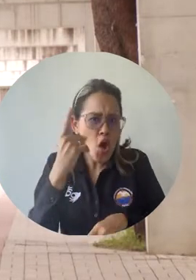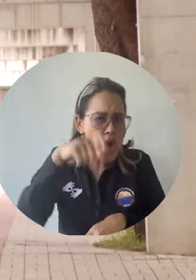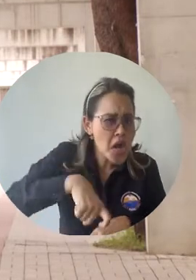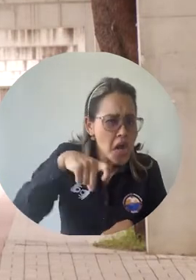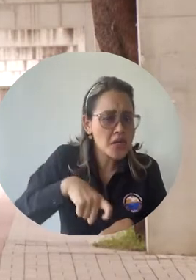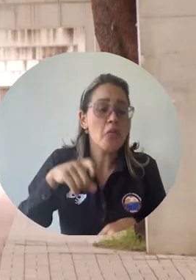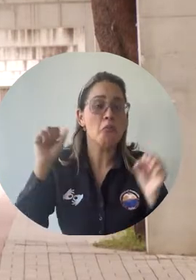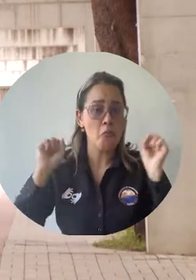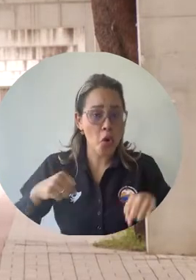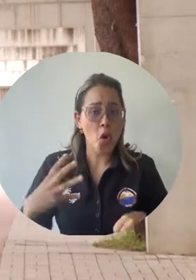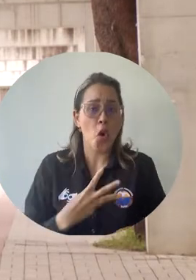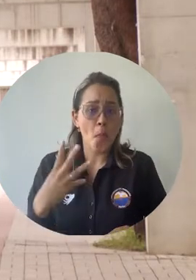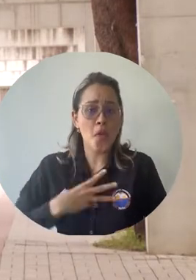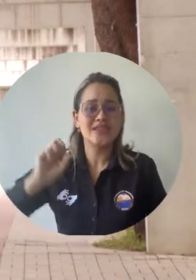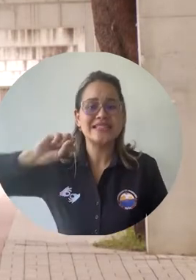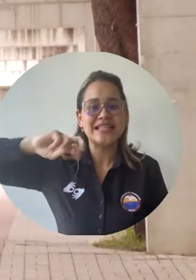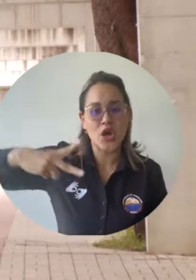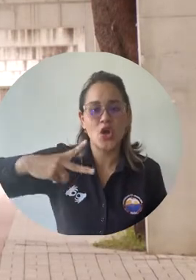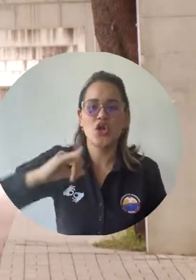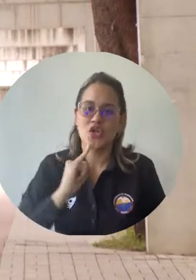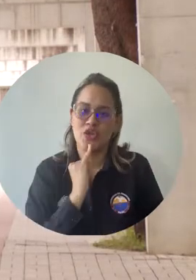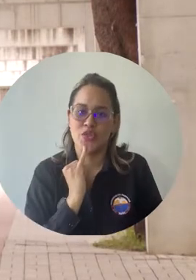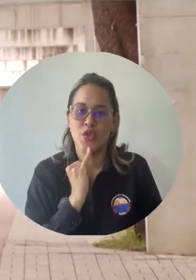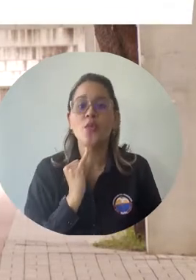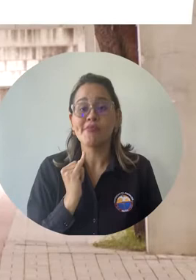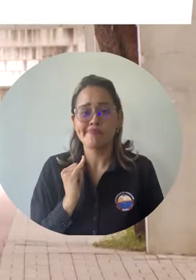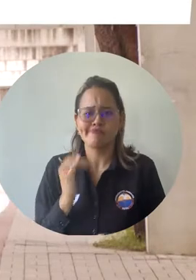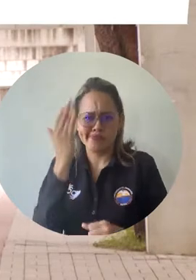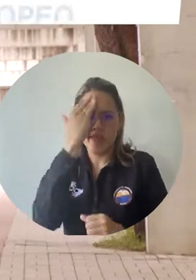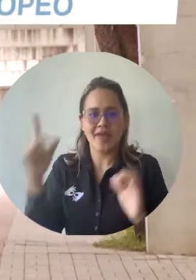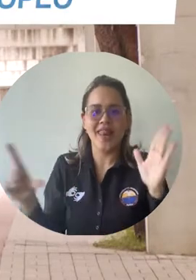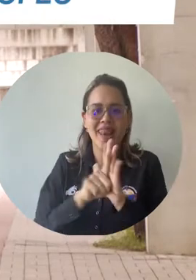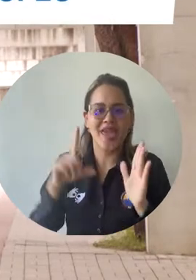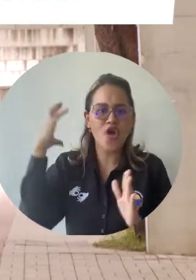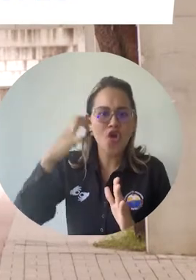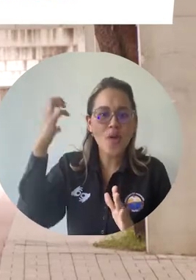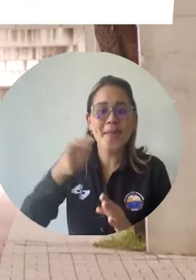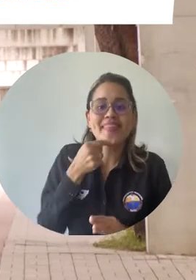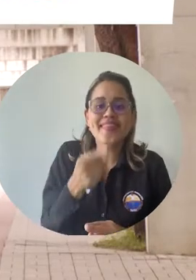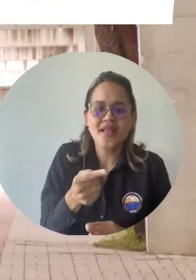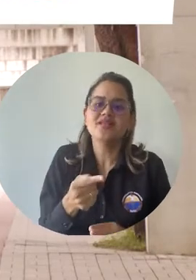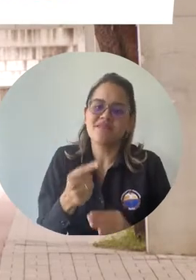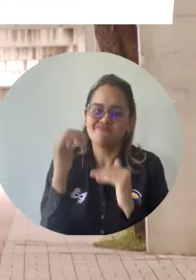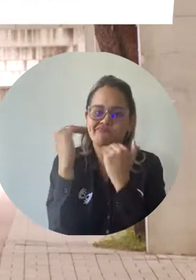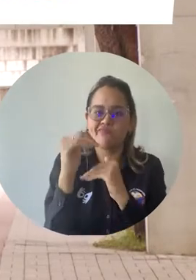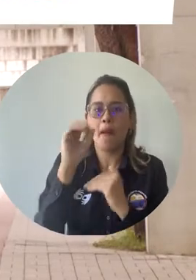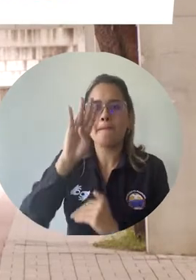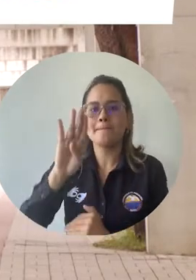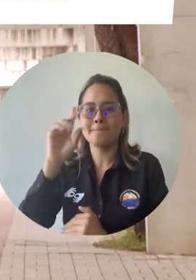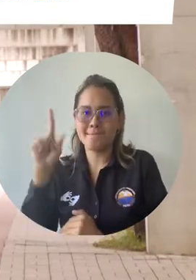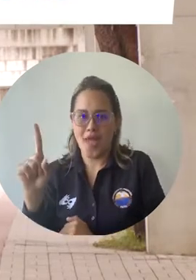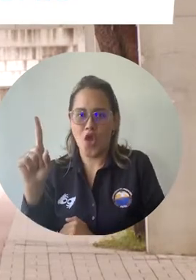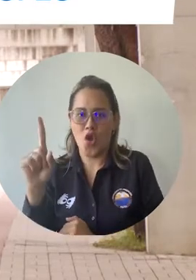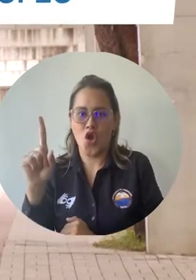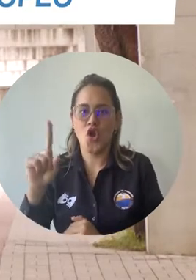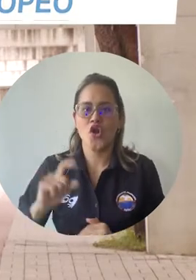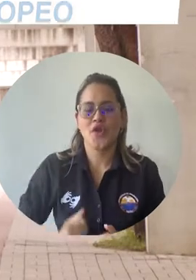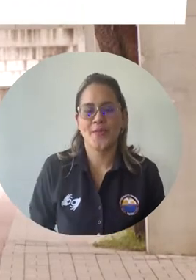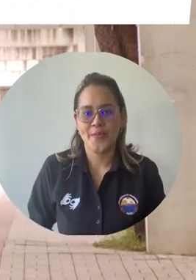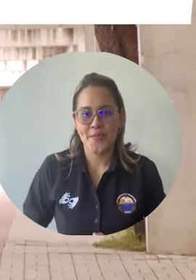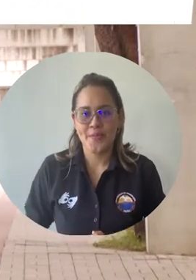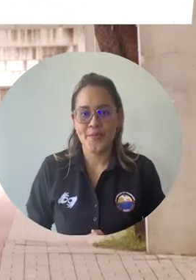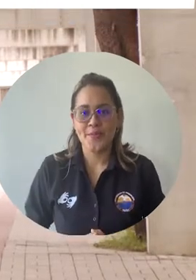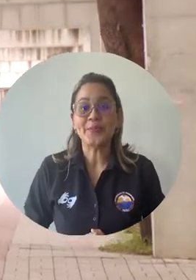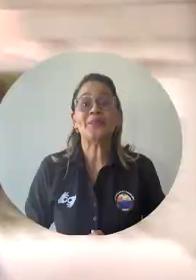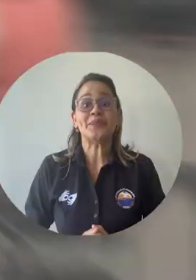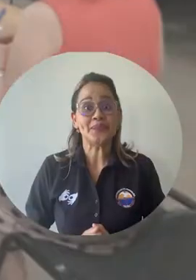la validación de las competencias en segunda lengua que deben ser mínimo B1 en el marco de referencia europeo